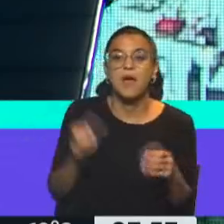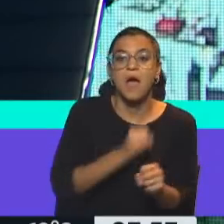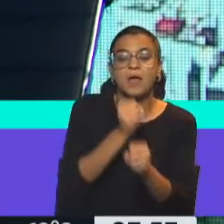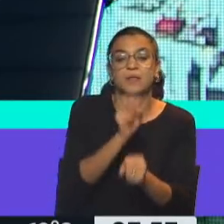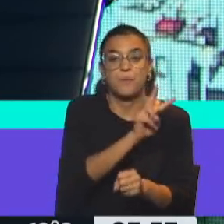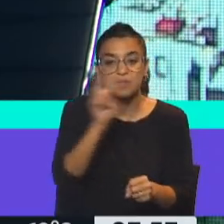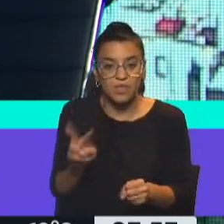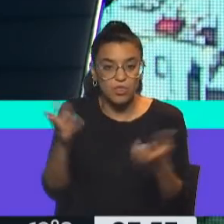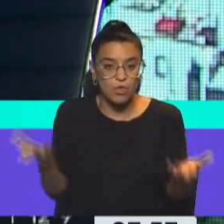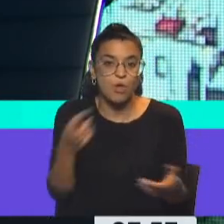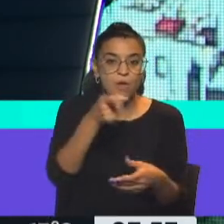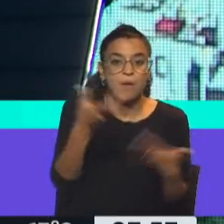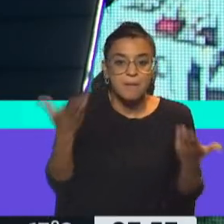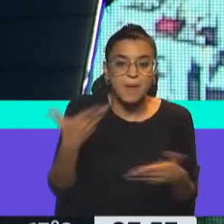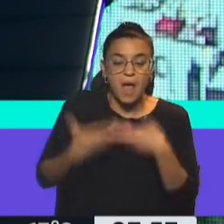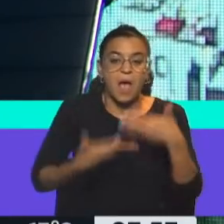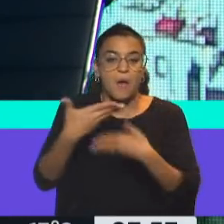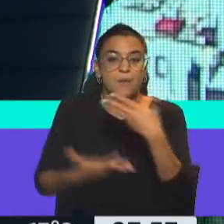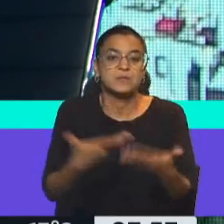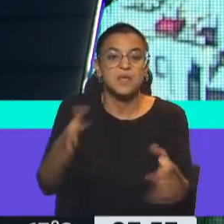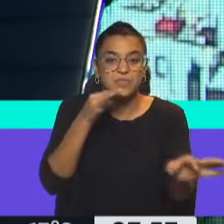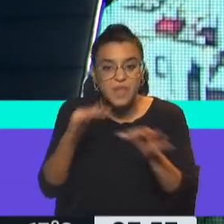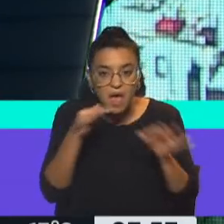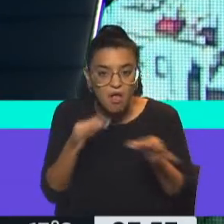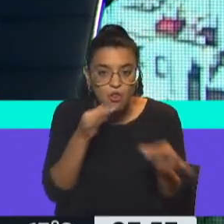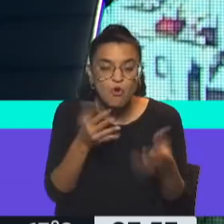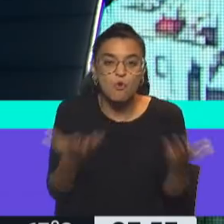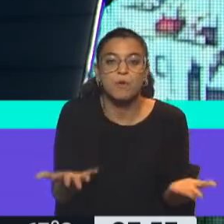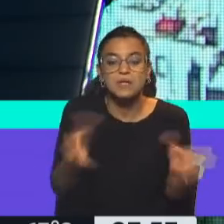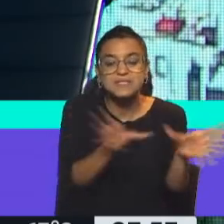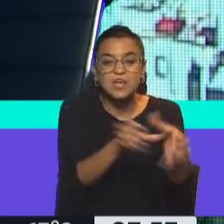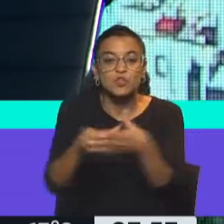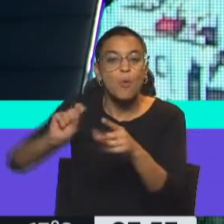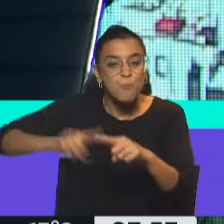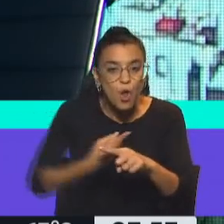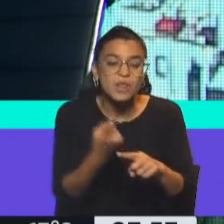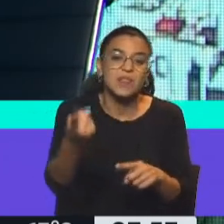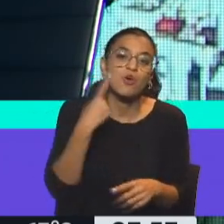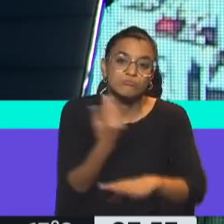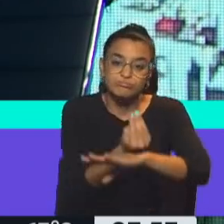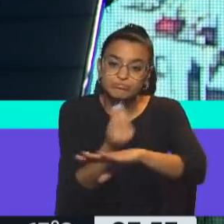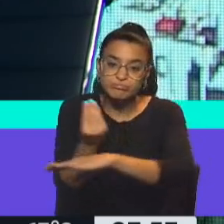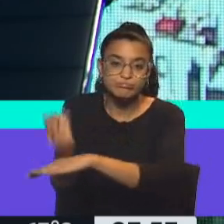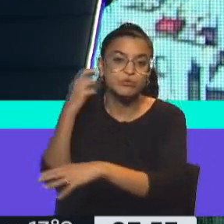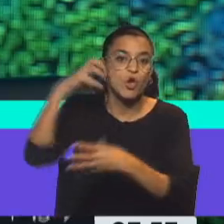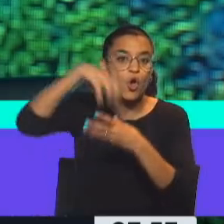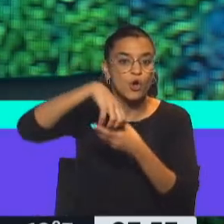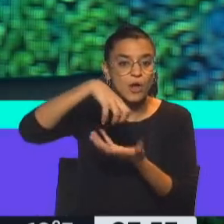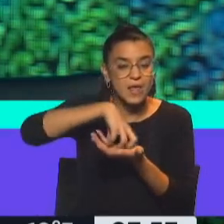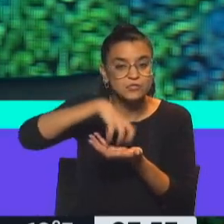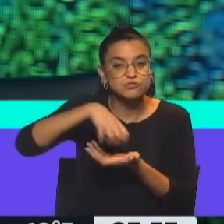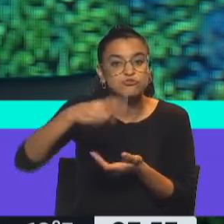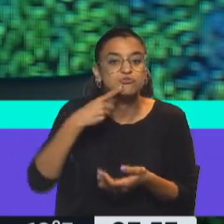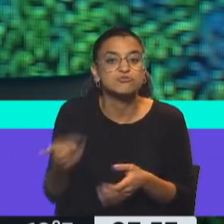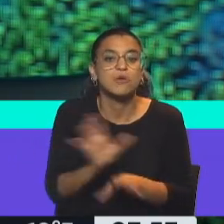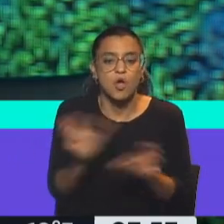22. Precisamente por esto, para avanzar con el diálogo, precisamente con los sectores políticos que tienen representación parlamentaria. Pero, ¿y qué pasa con el